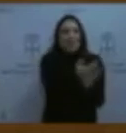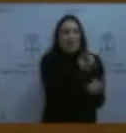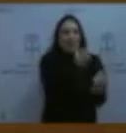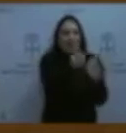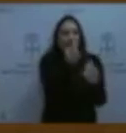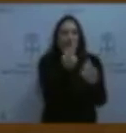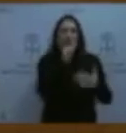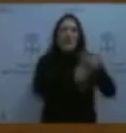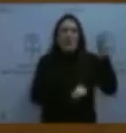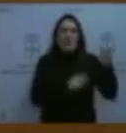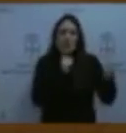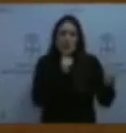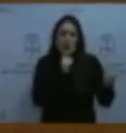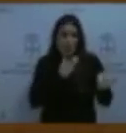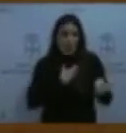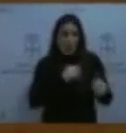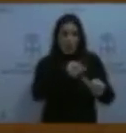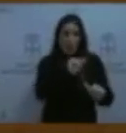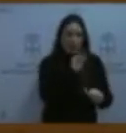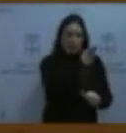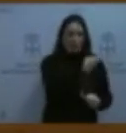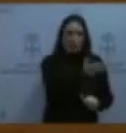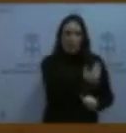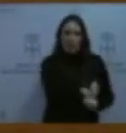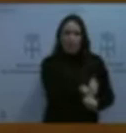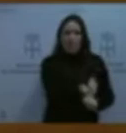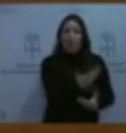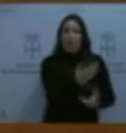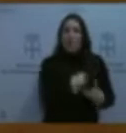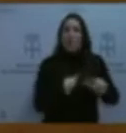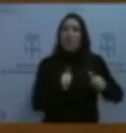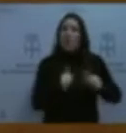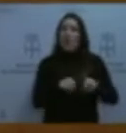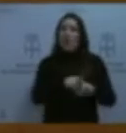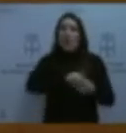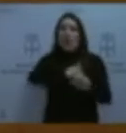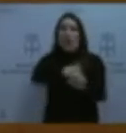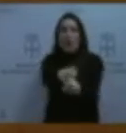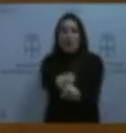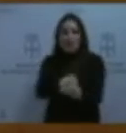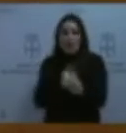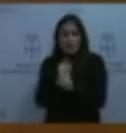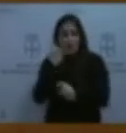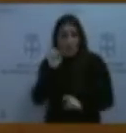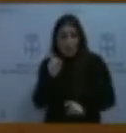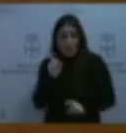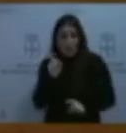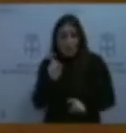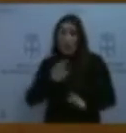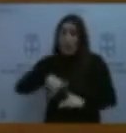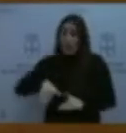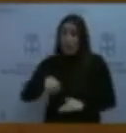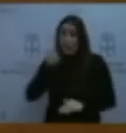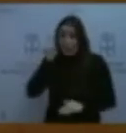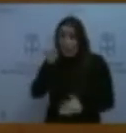licencias al ayuntamiento de Gijón se comenzó, digamos, un proceso de acoso por parte de la titularidad que acabó con el despido